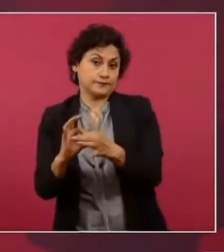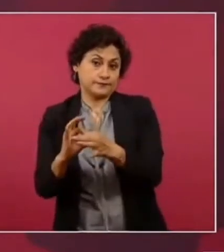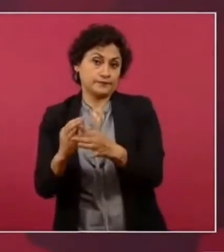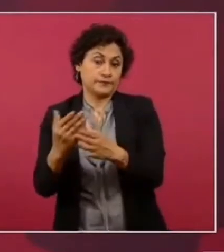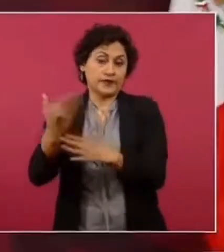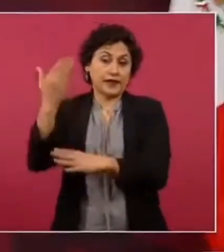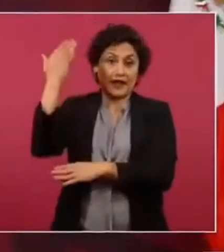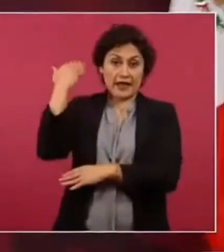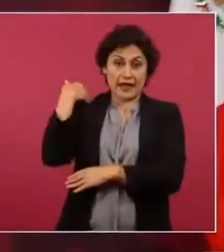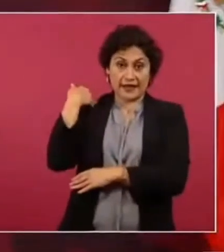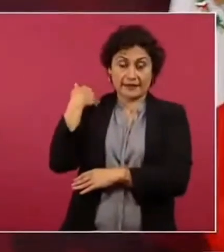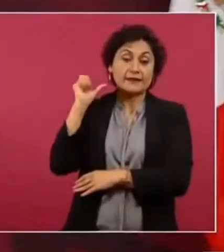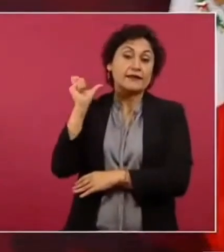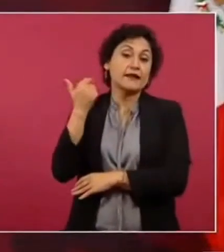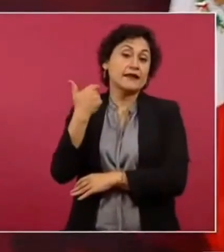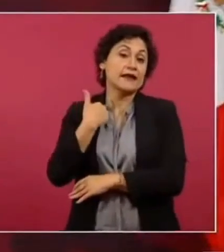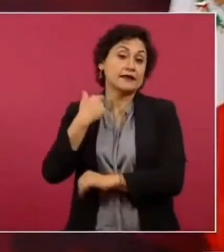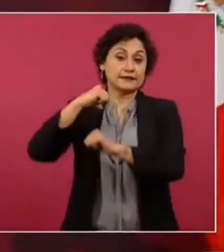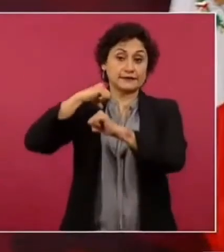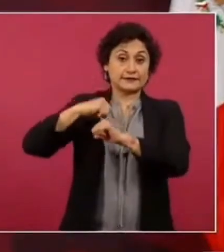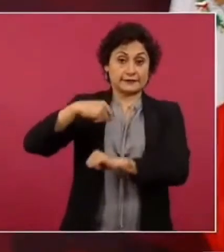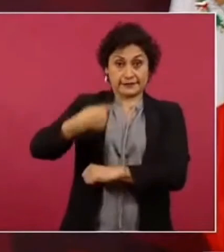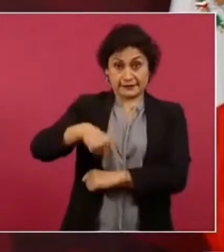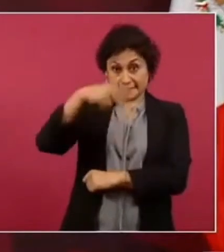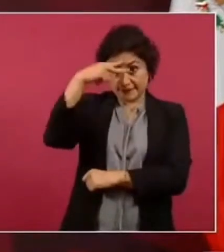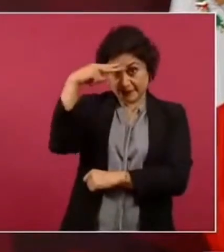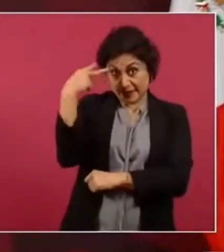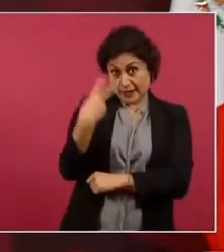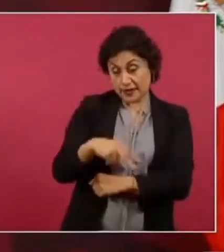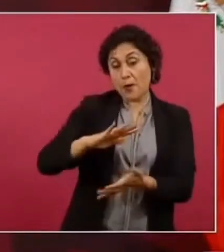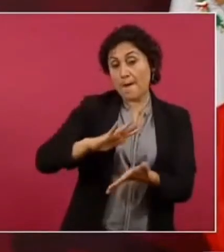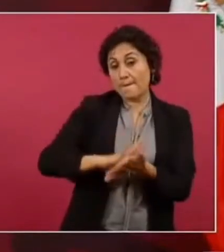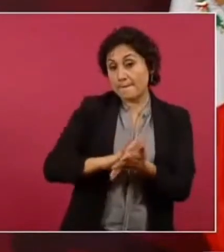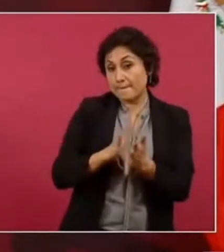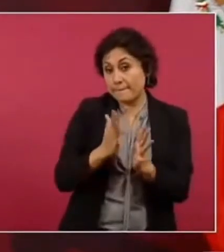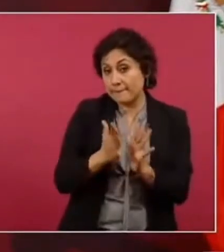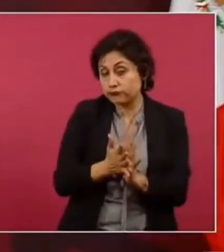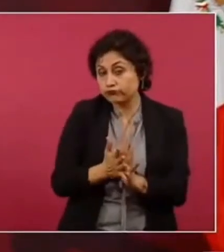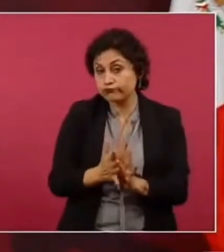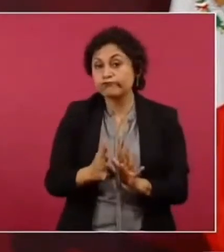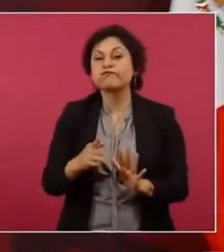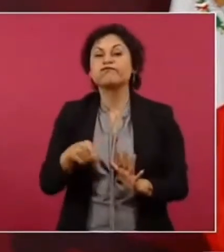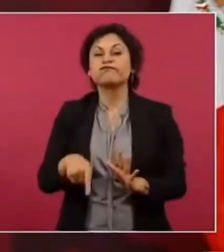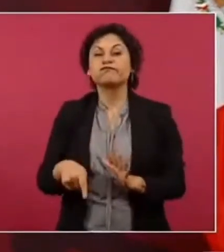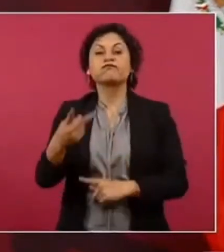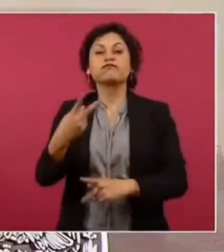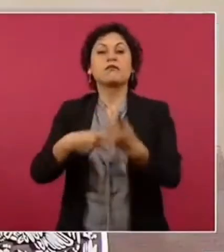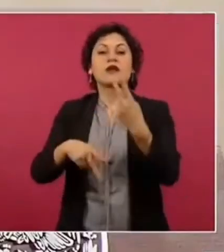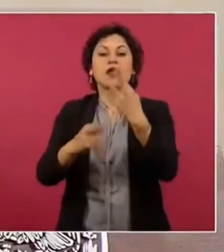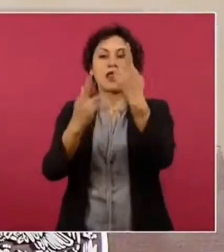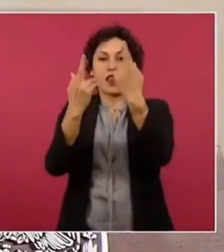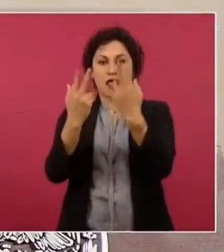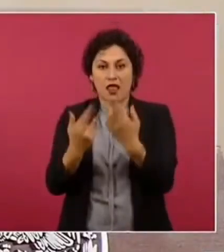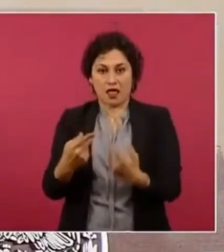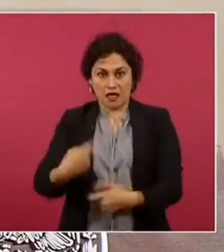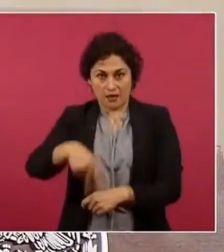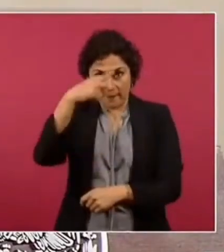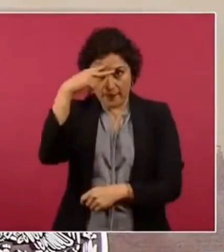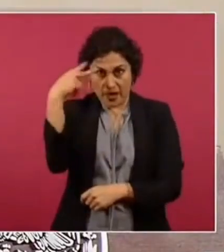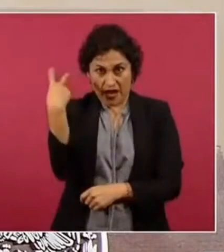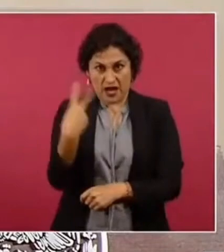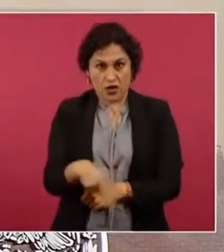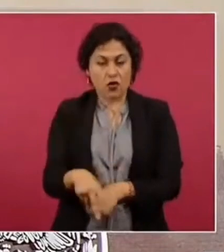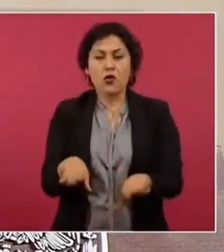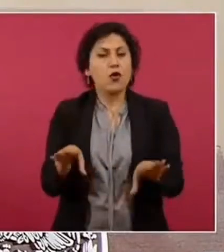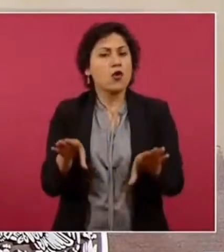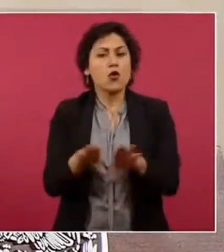autoridades mexicanas destruyó nuestro territorio llevaron